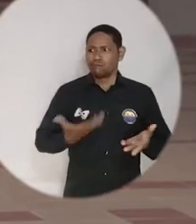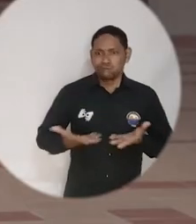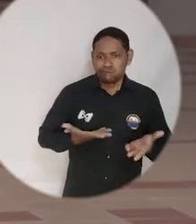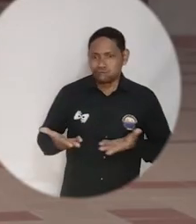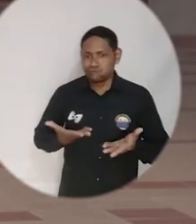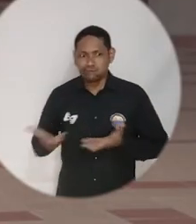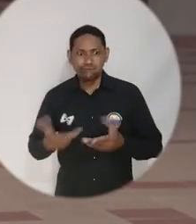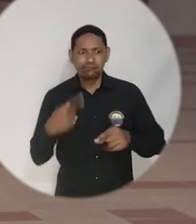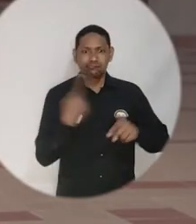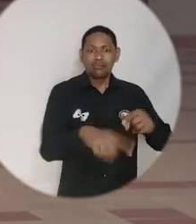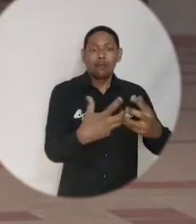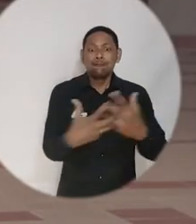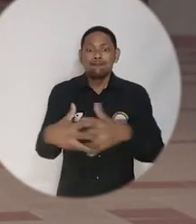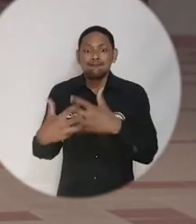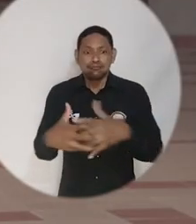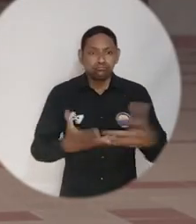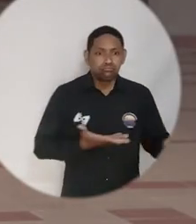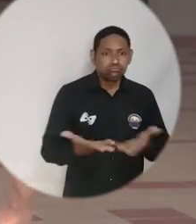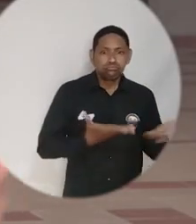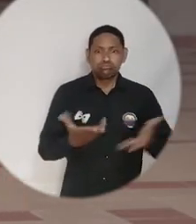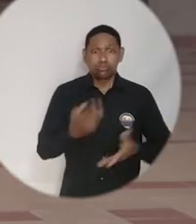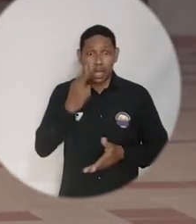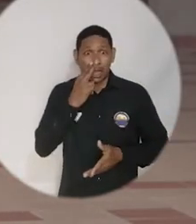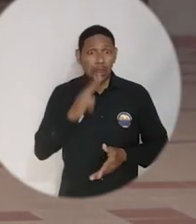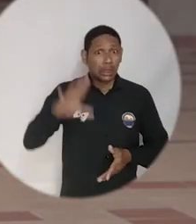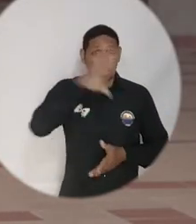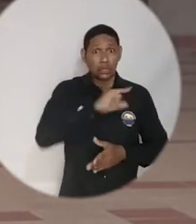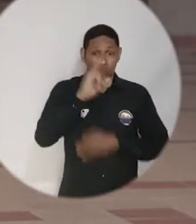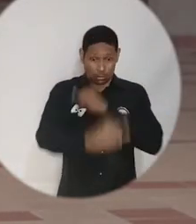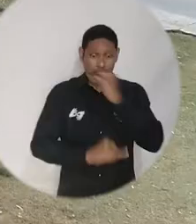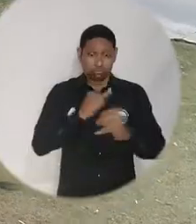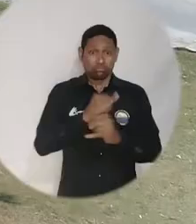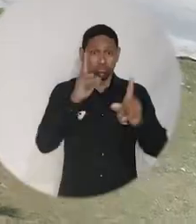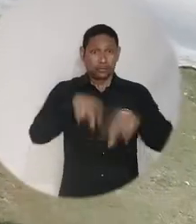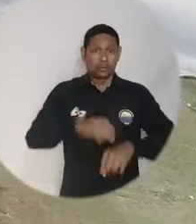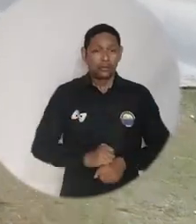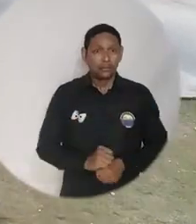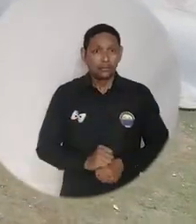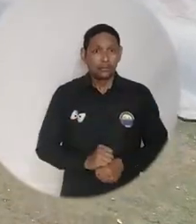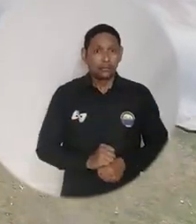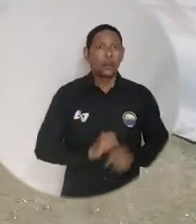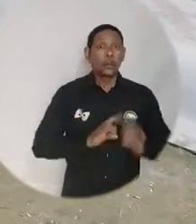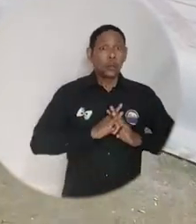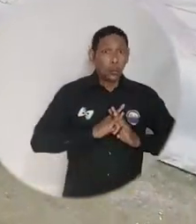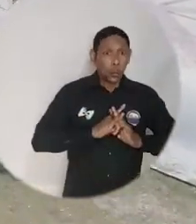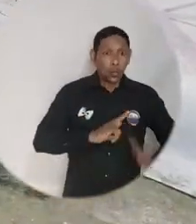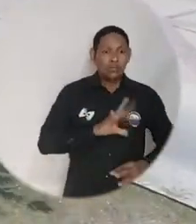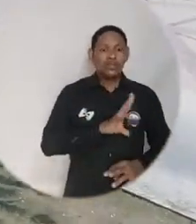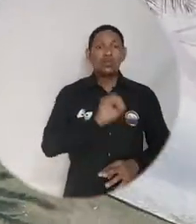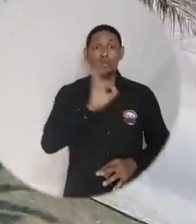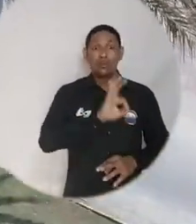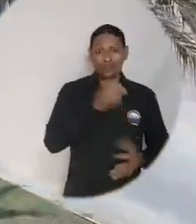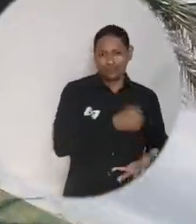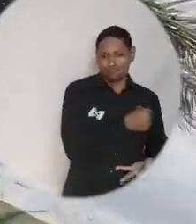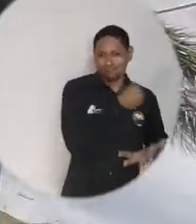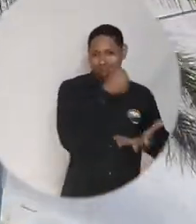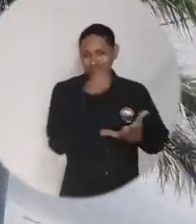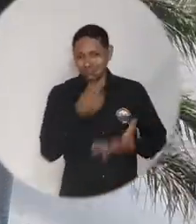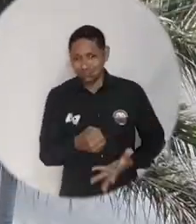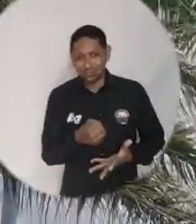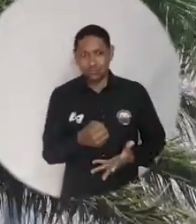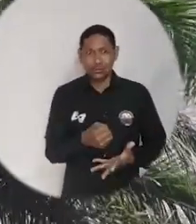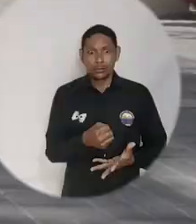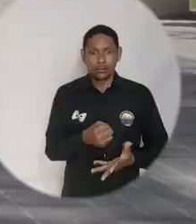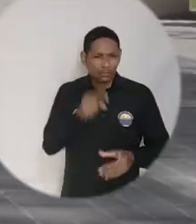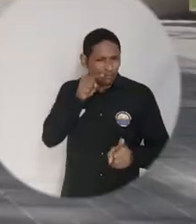de todas las compañías con las que estamos trabajando ahora a nivel nacional, a nivel internacional. La iniciativa donde Unimagdalena proporcionará el 50%